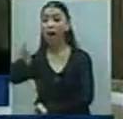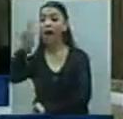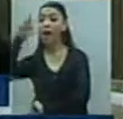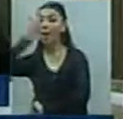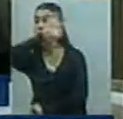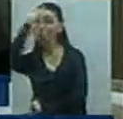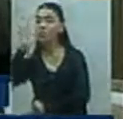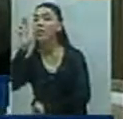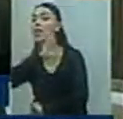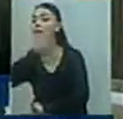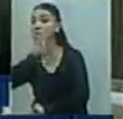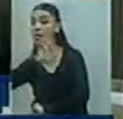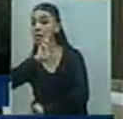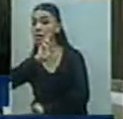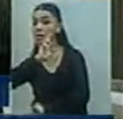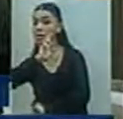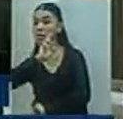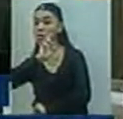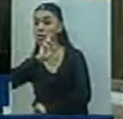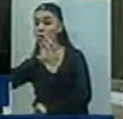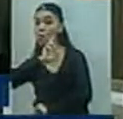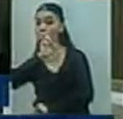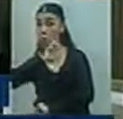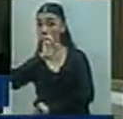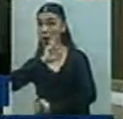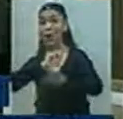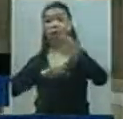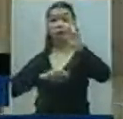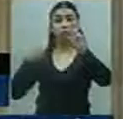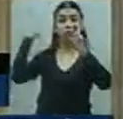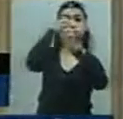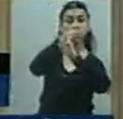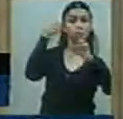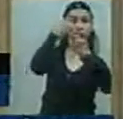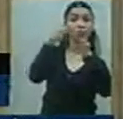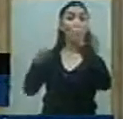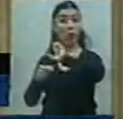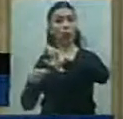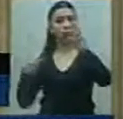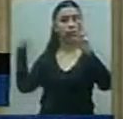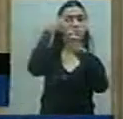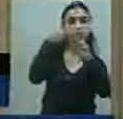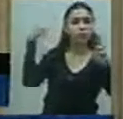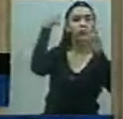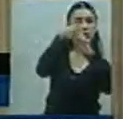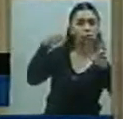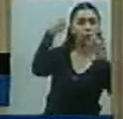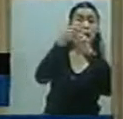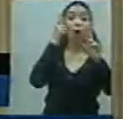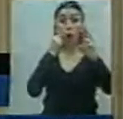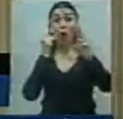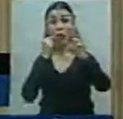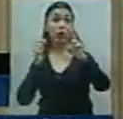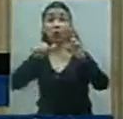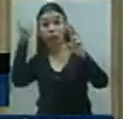al respecto. Muy puntual, ha tomado esta decisión tan importante como muestra de la sensibilidad de